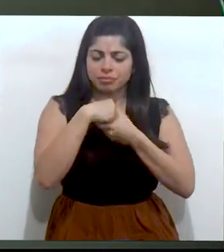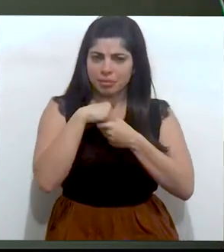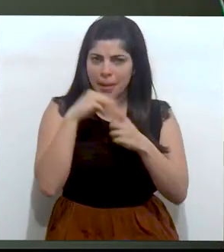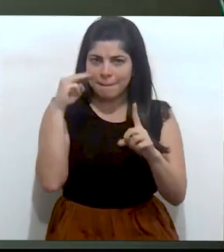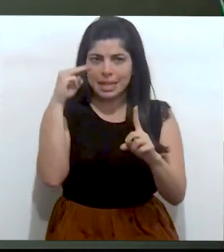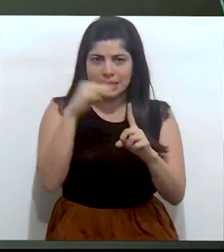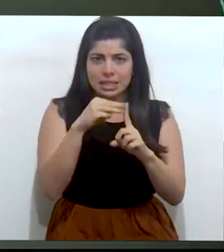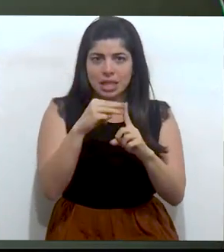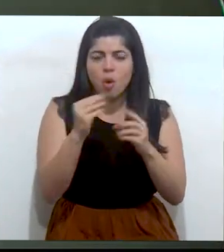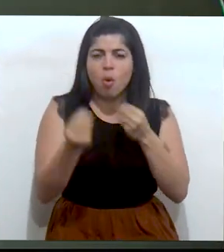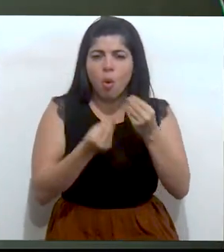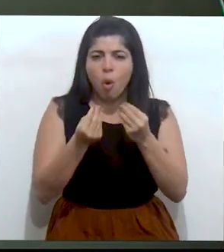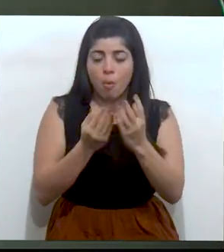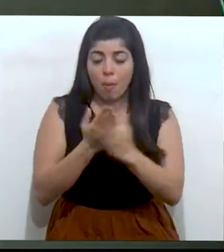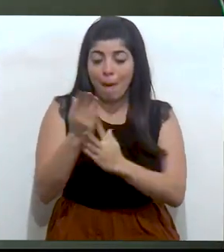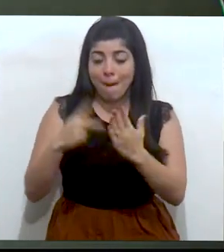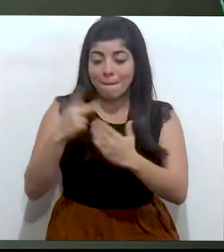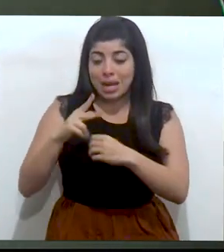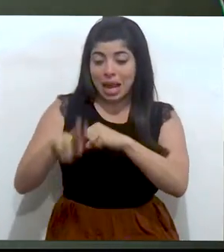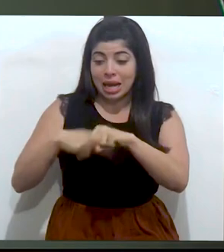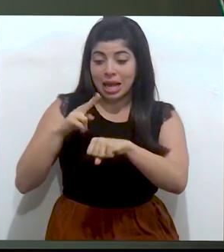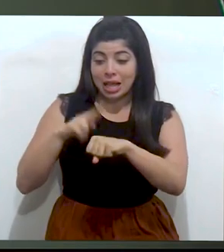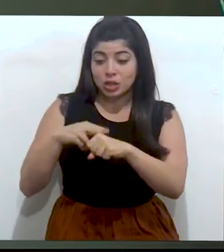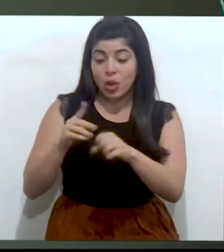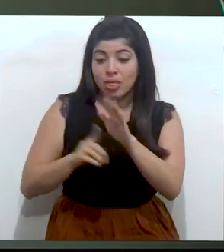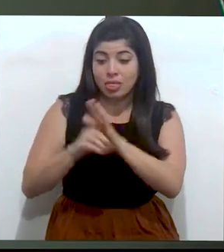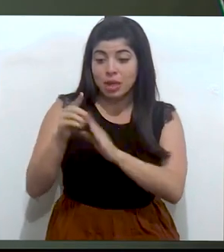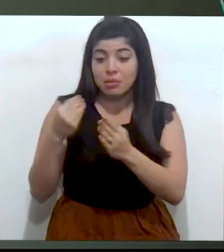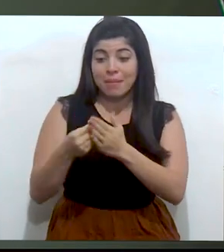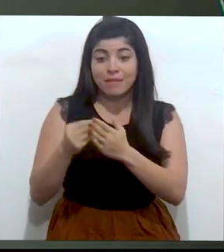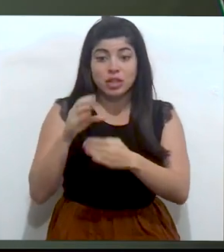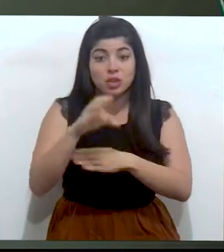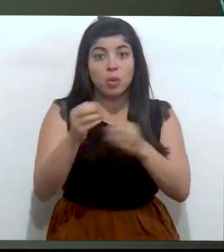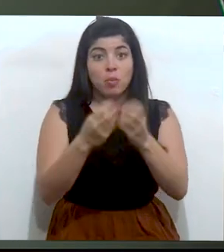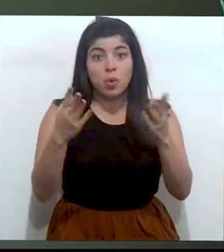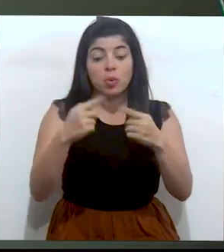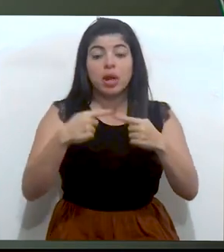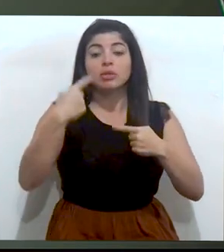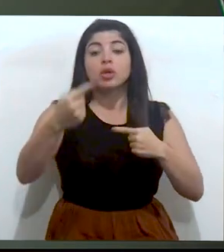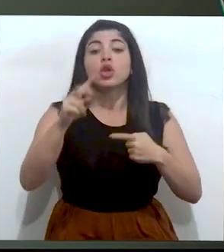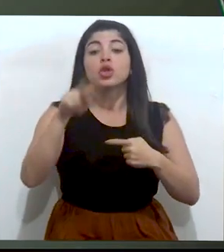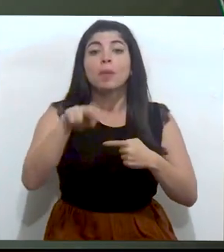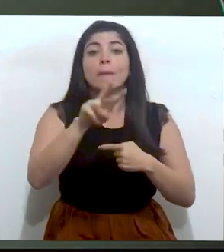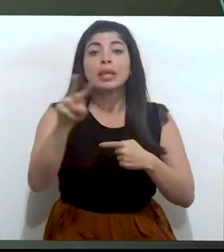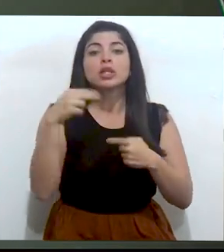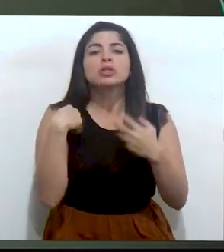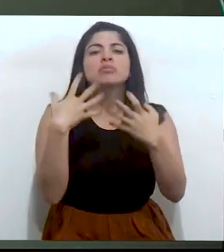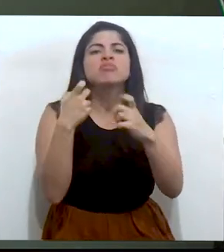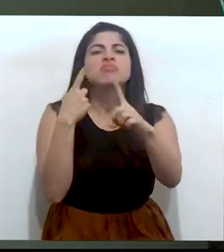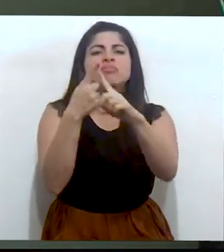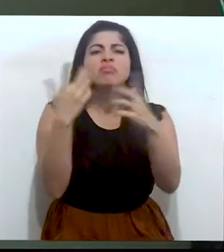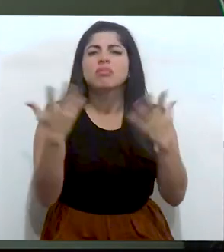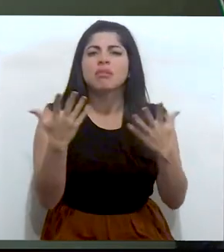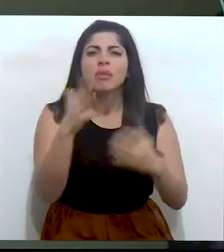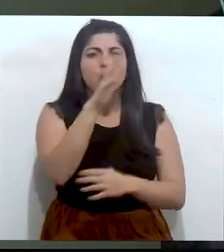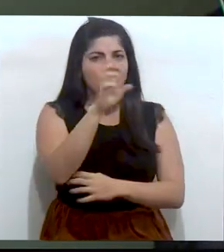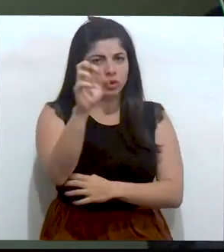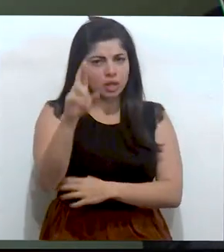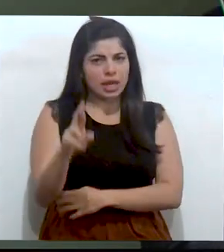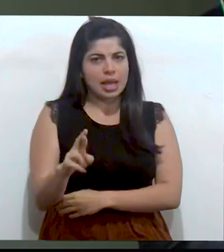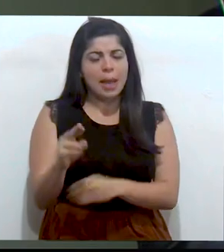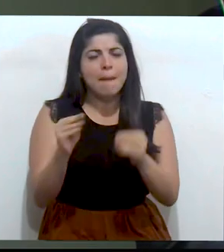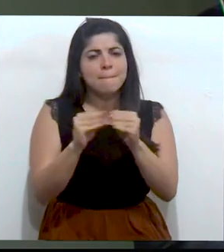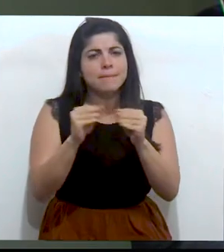mensaje de que mediante el Plan Nacional de Desarrollo e Inversión Pública en el 2022, lo que aspiramos es a una Costa Rica